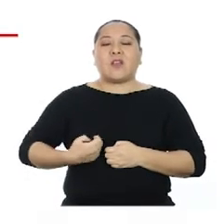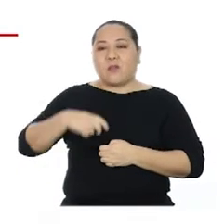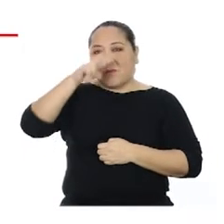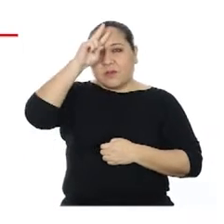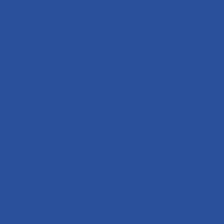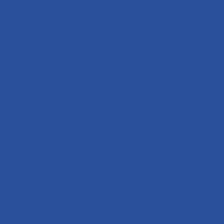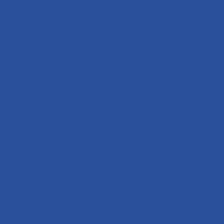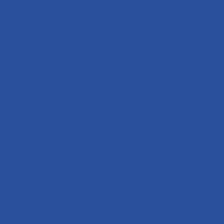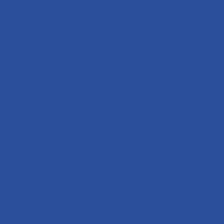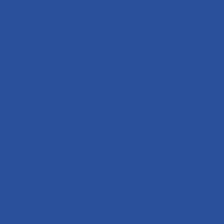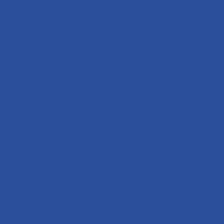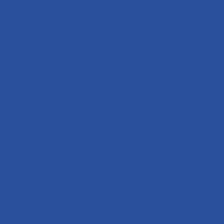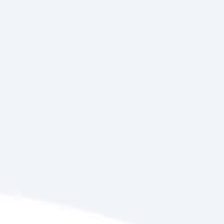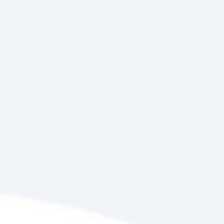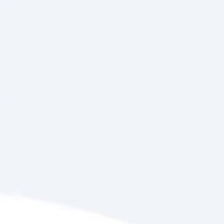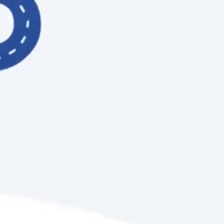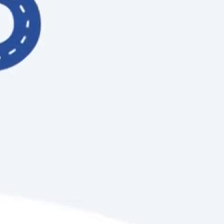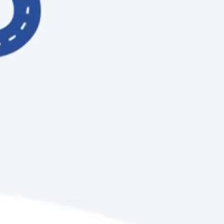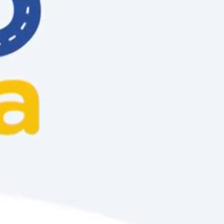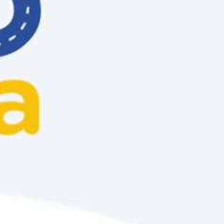Gobierno del Perú